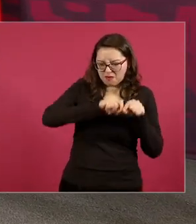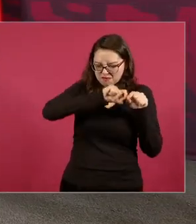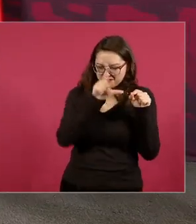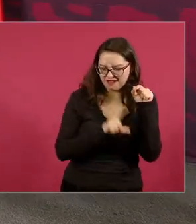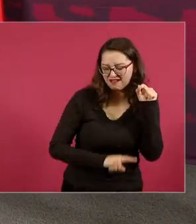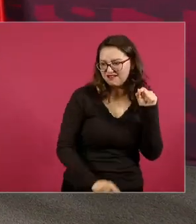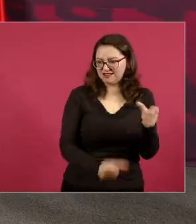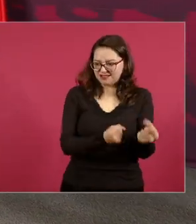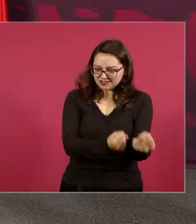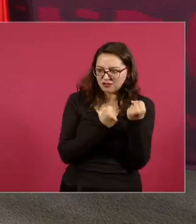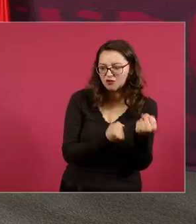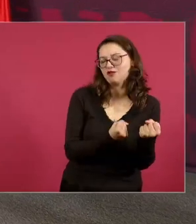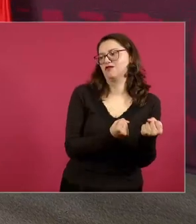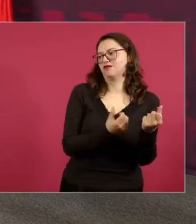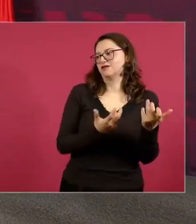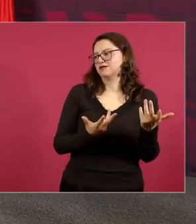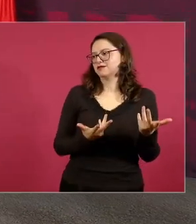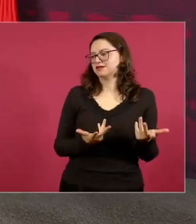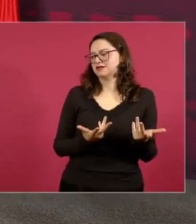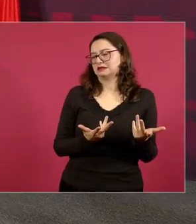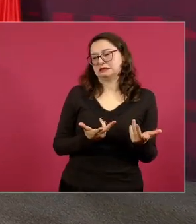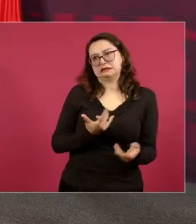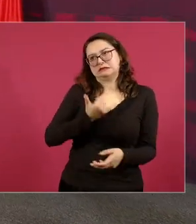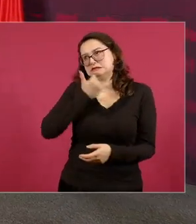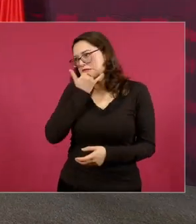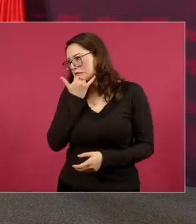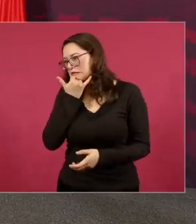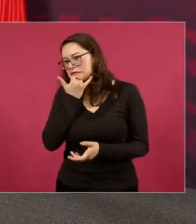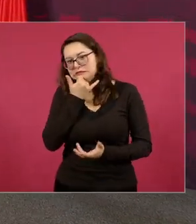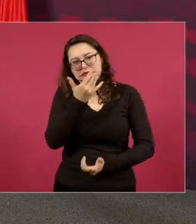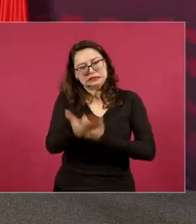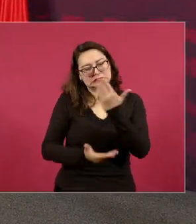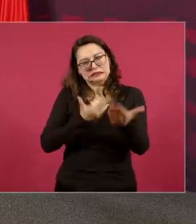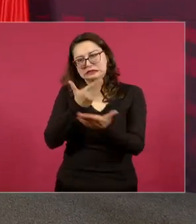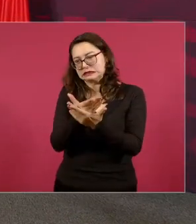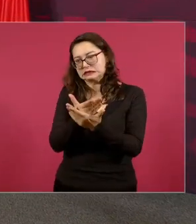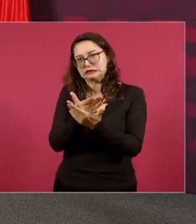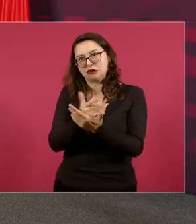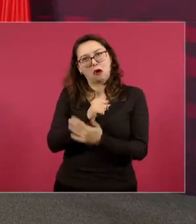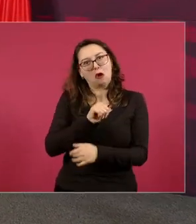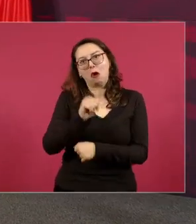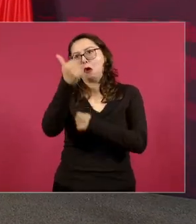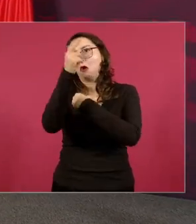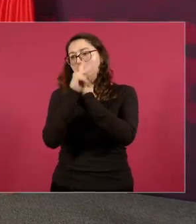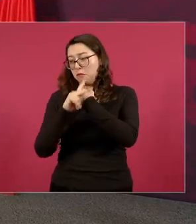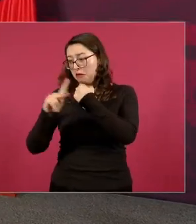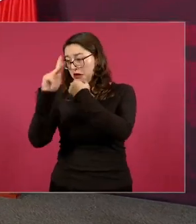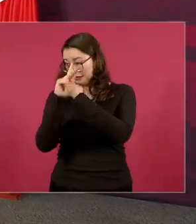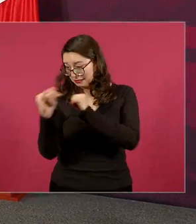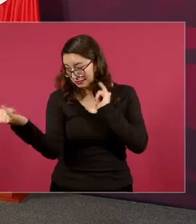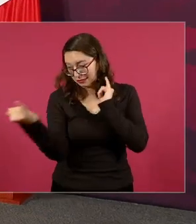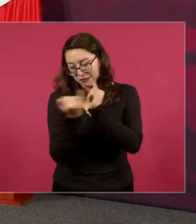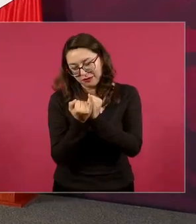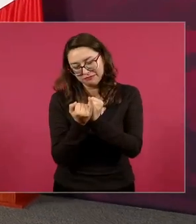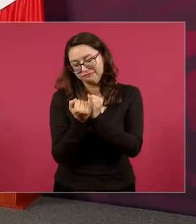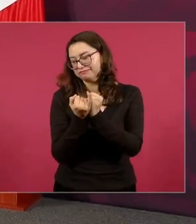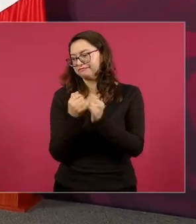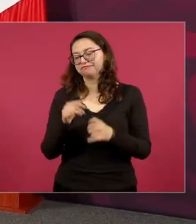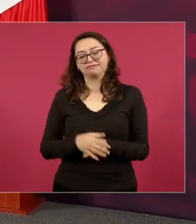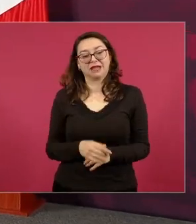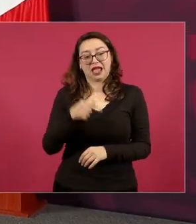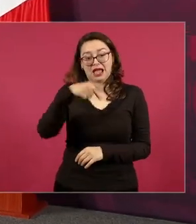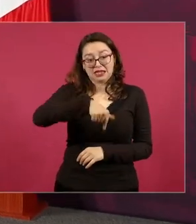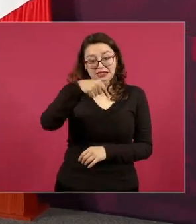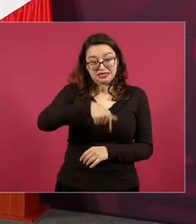quisieran con todo respeto en otros países tener la reserva de valores culturales